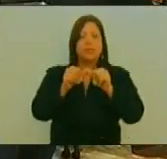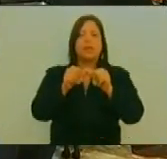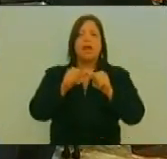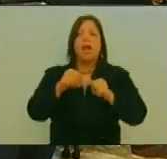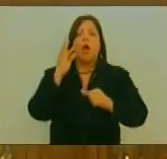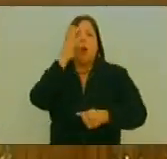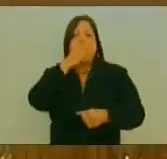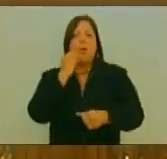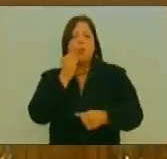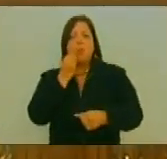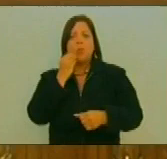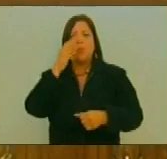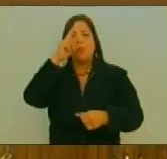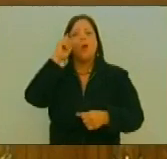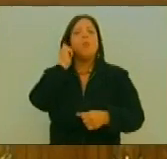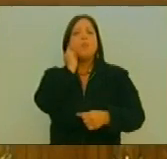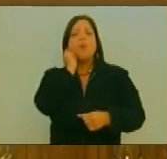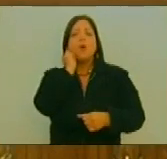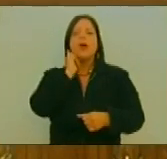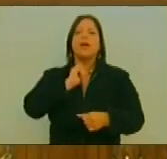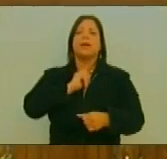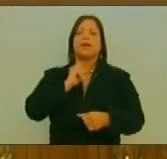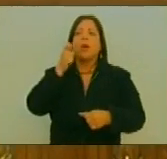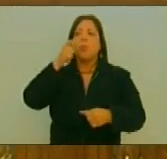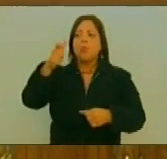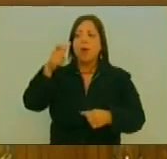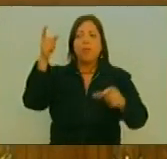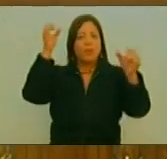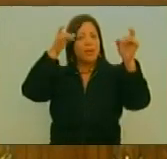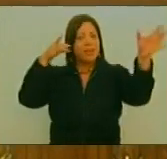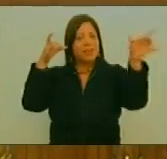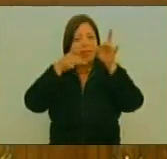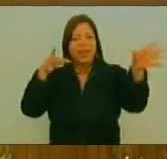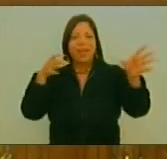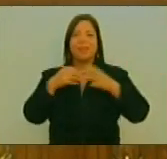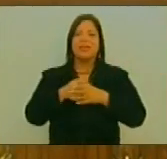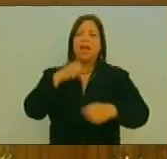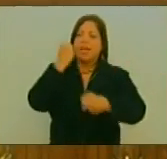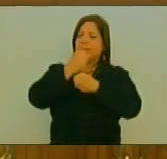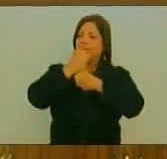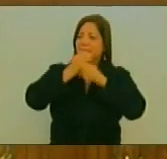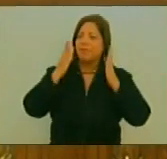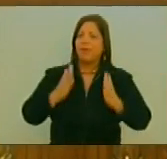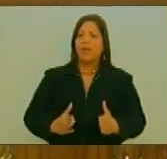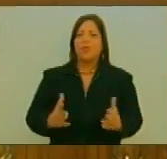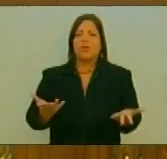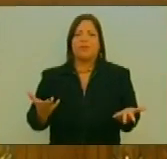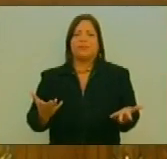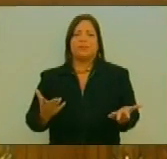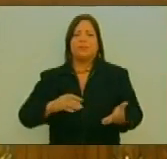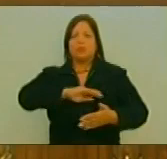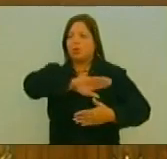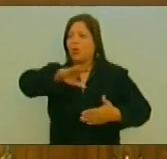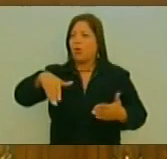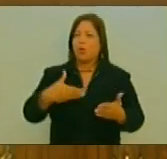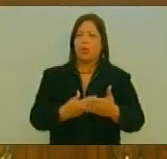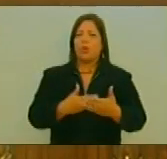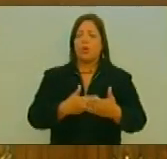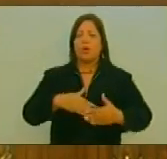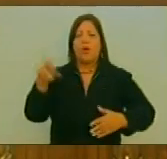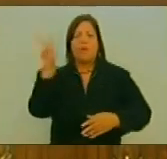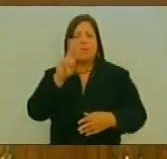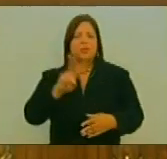La Juventud Las Mujeres Nuestros Pueblos Indígenas Nuestros Trabajadores El